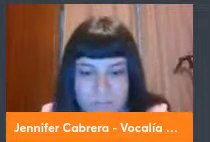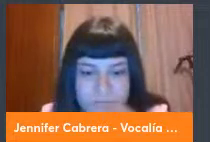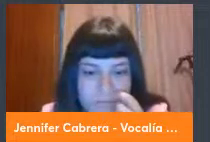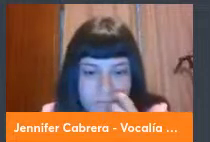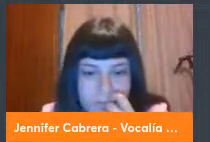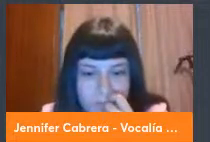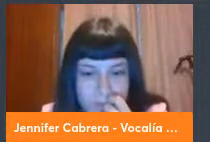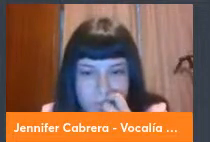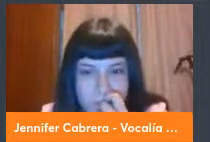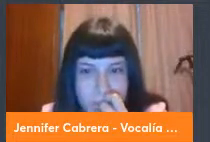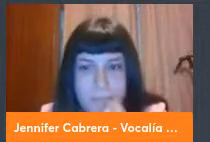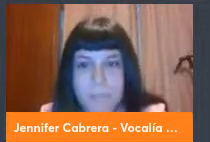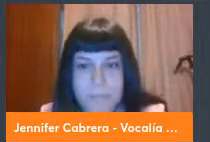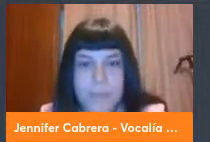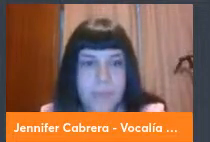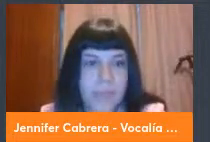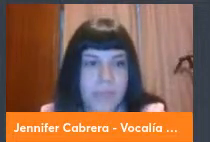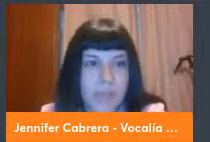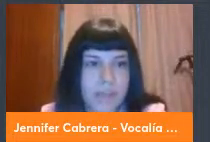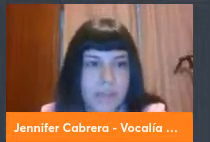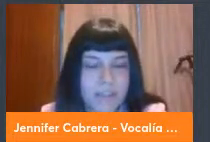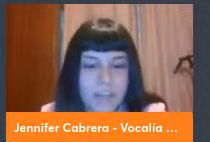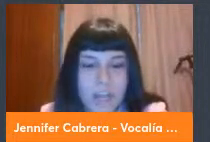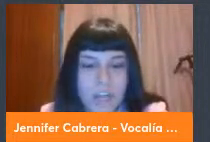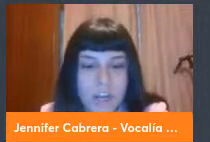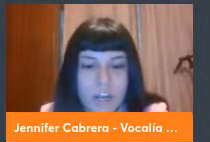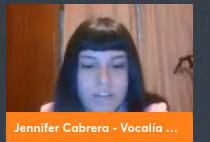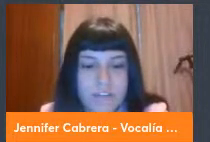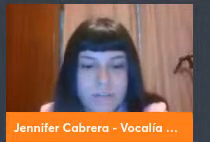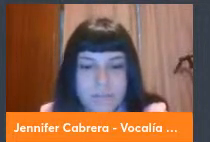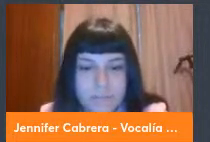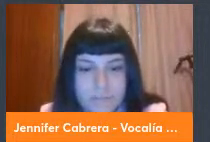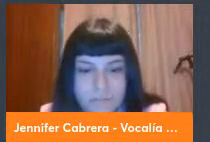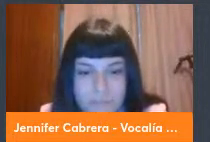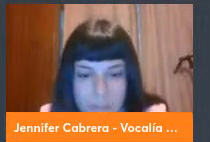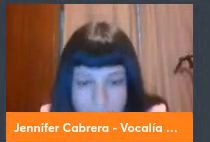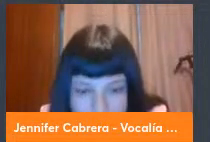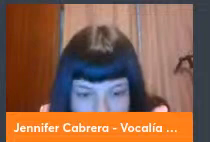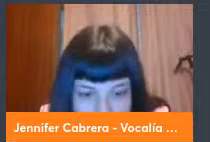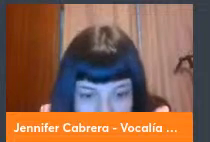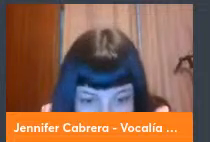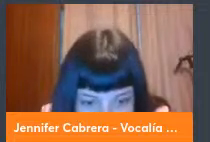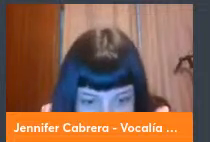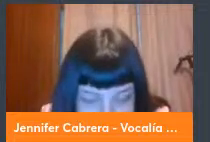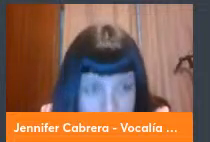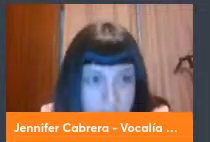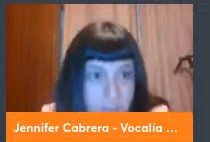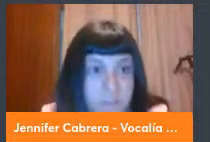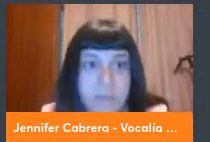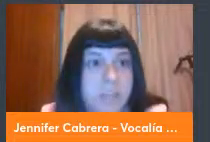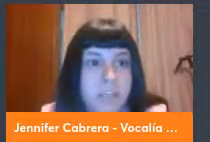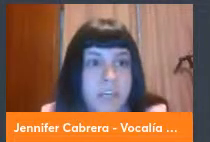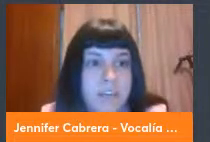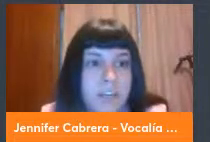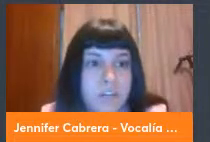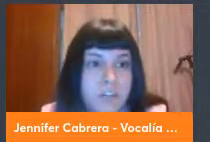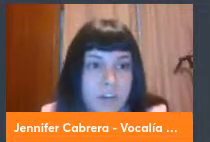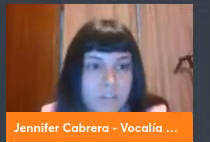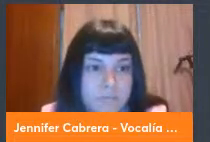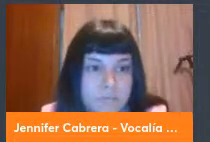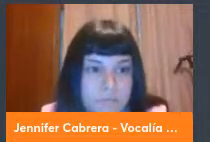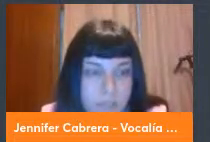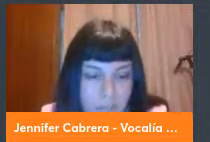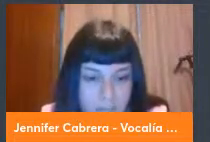abajito donde como yo tenía un powerpoint el powerpoint solamente tienen que